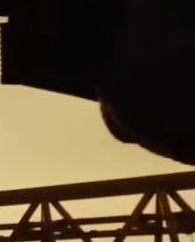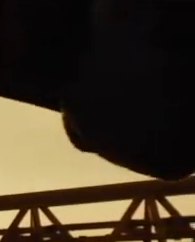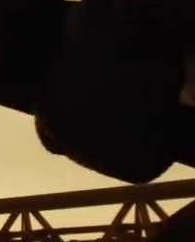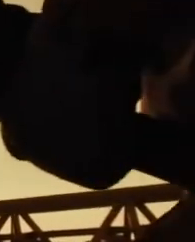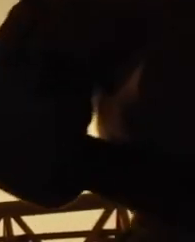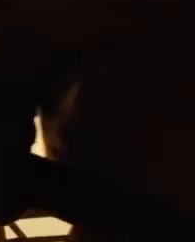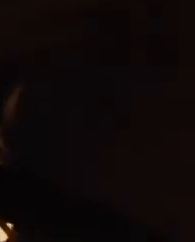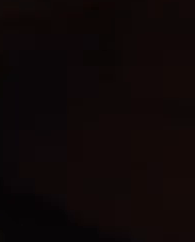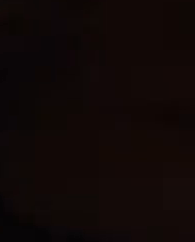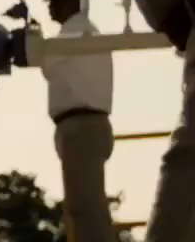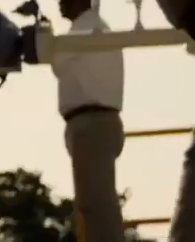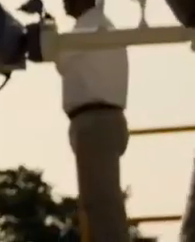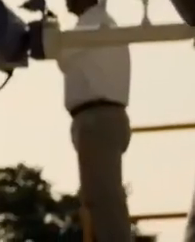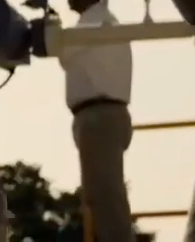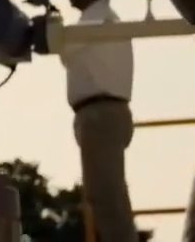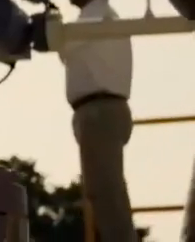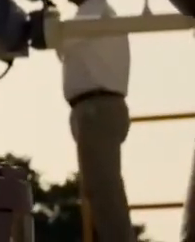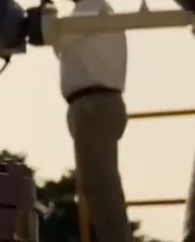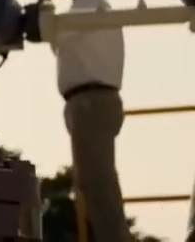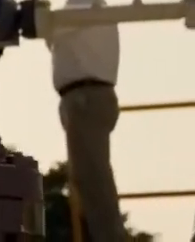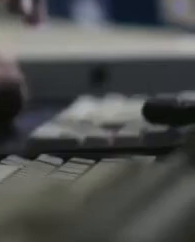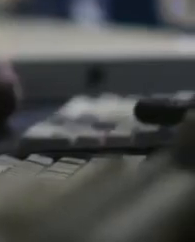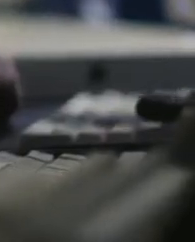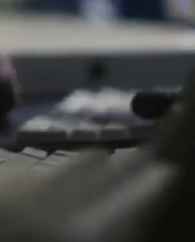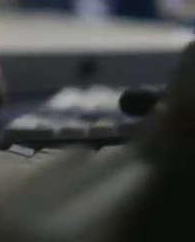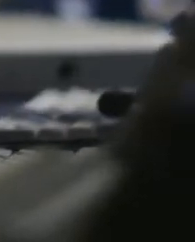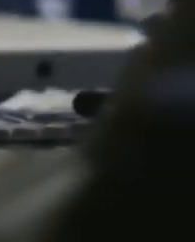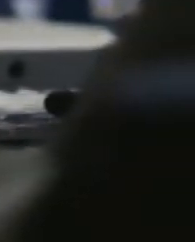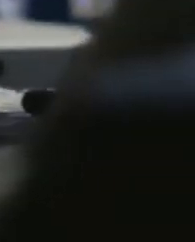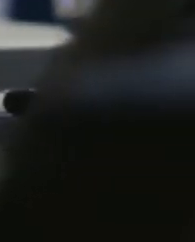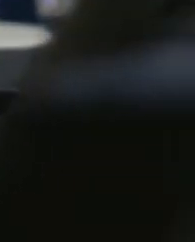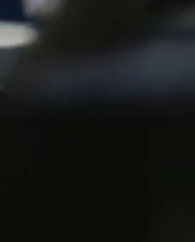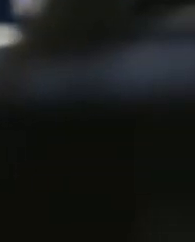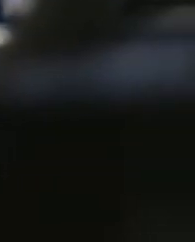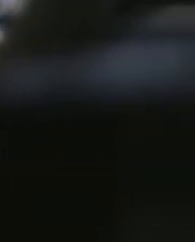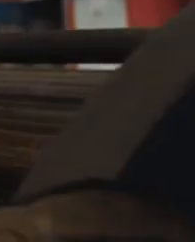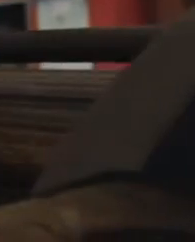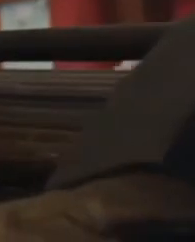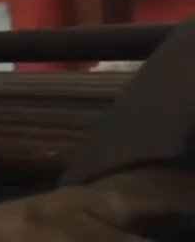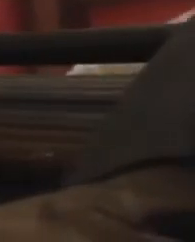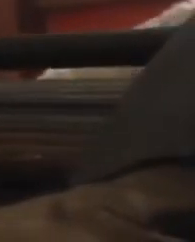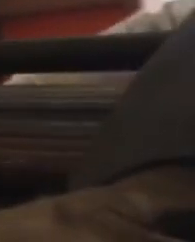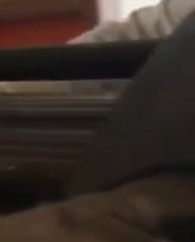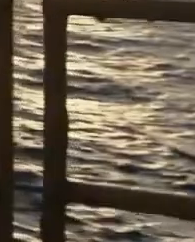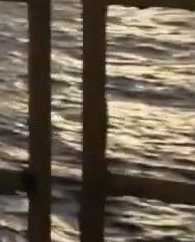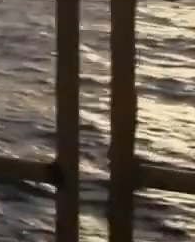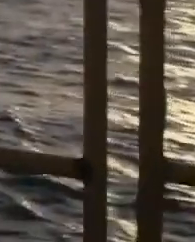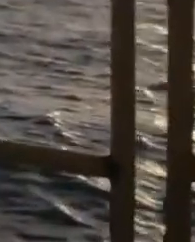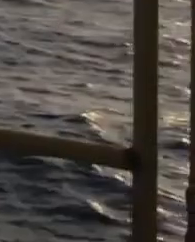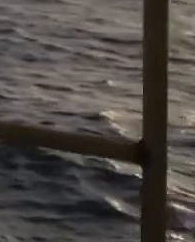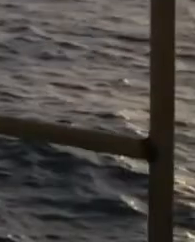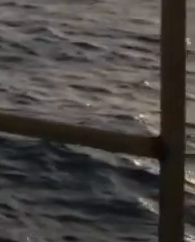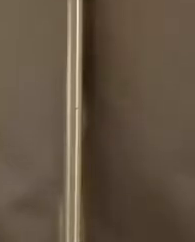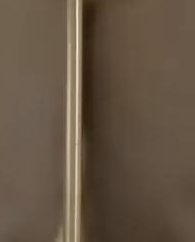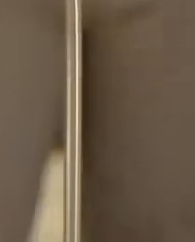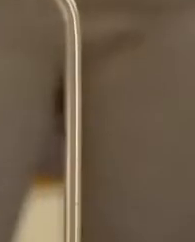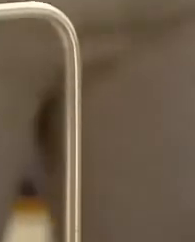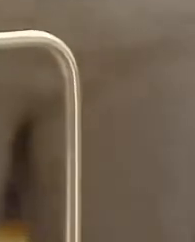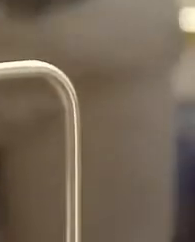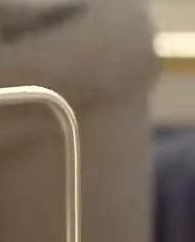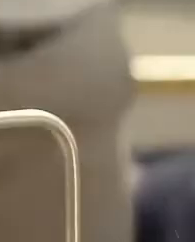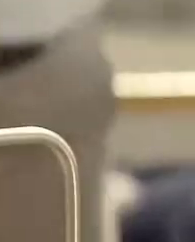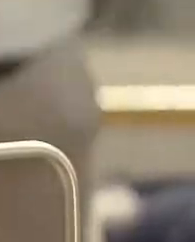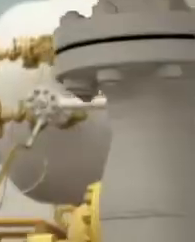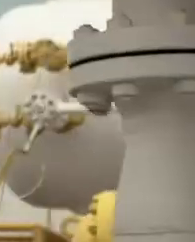entregue los remanentes que ha obtenido por el fortalecimiento del peso. El Banco de México está ganando.